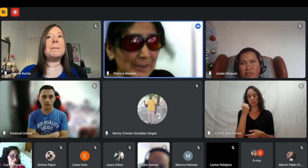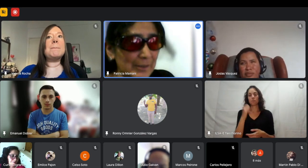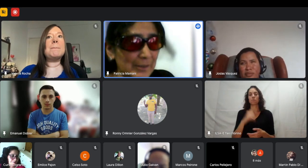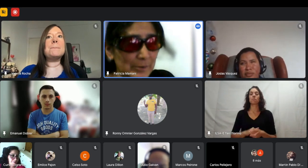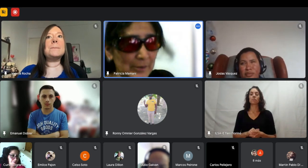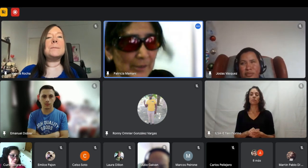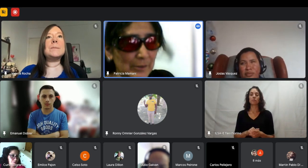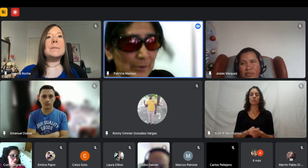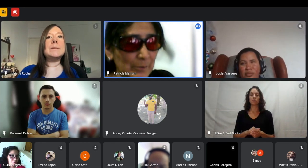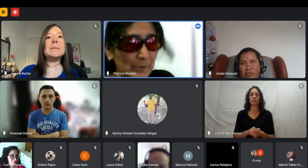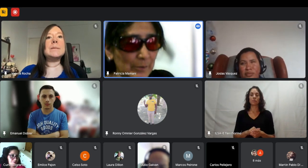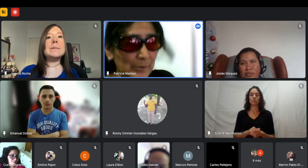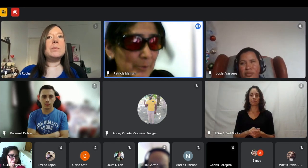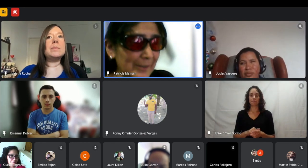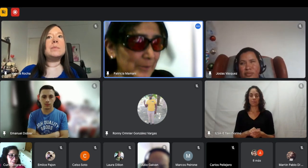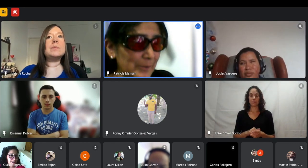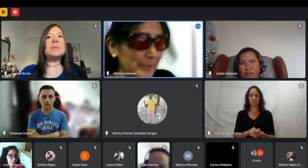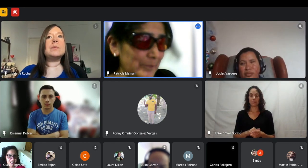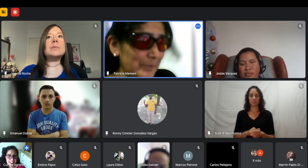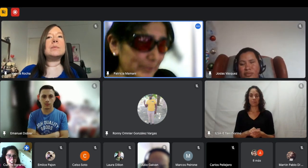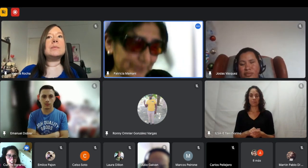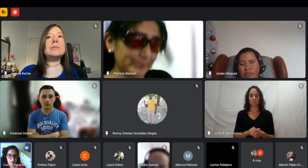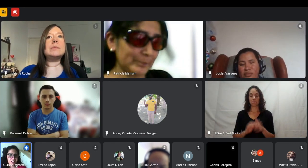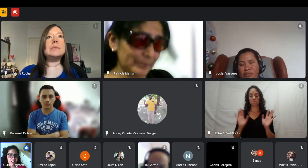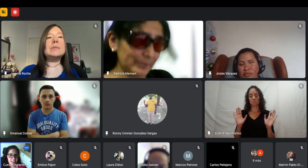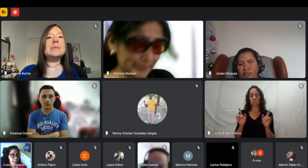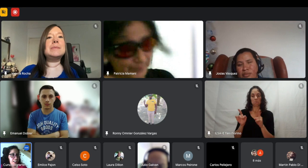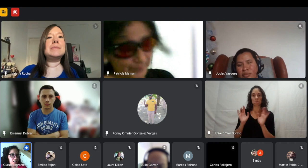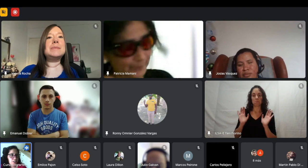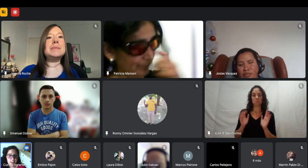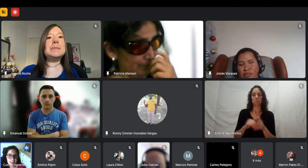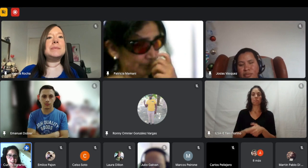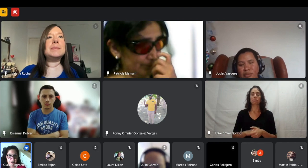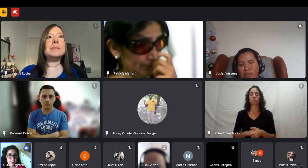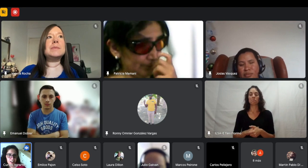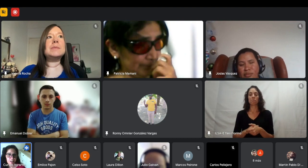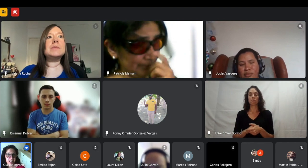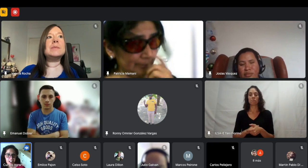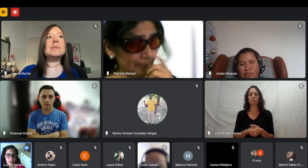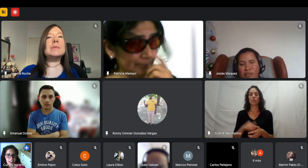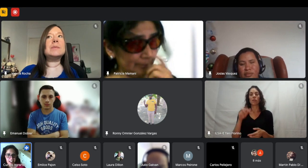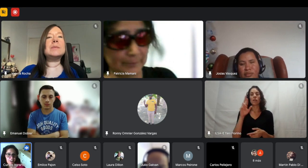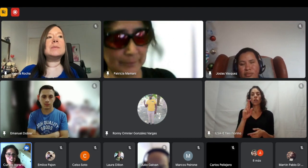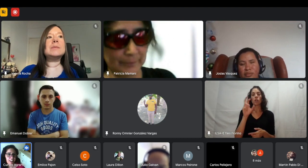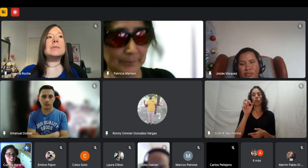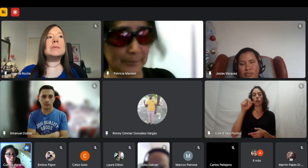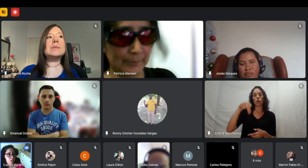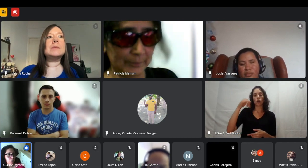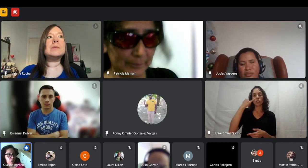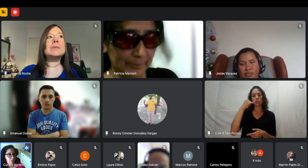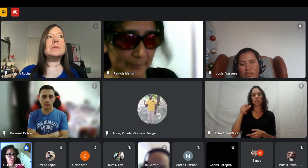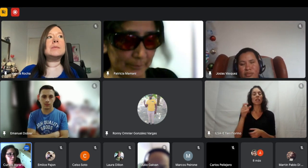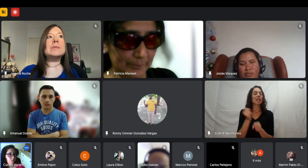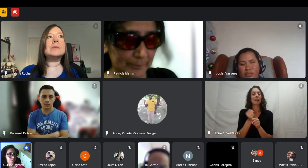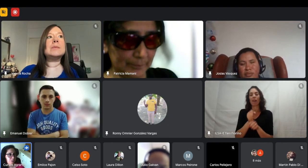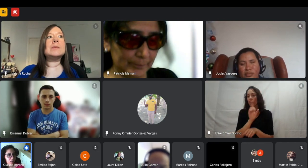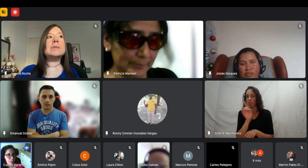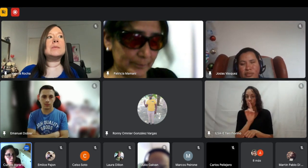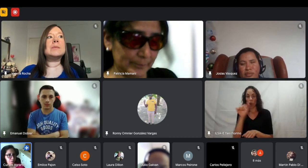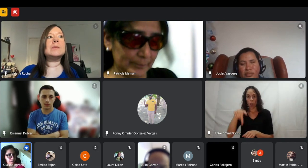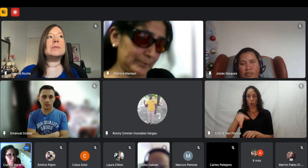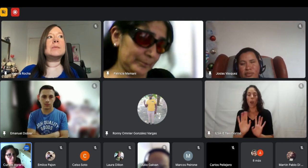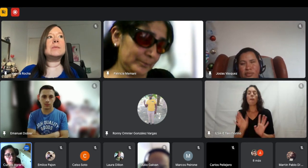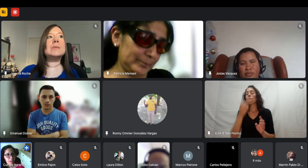así que bueno eso por mi parte gracias patrí ronnie aunque no estés trabajando querés dejarnos igual un